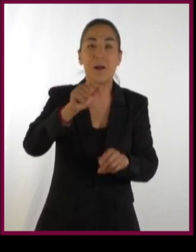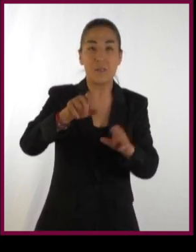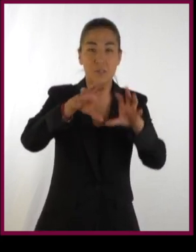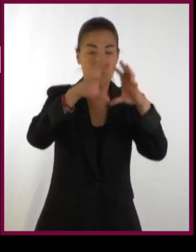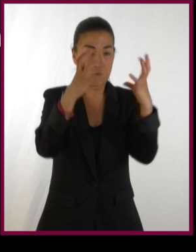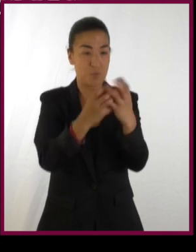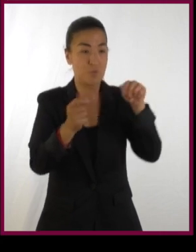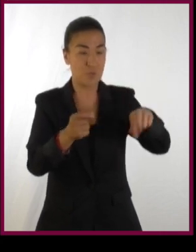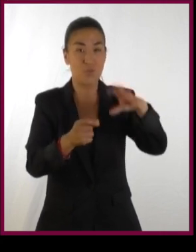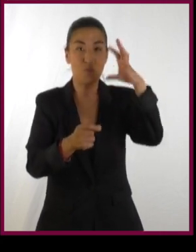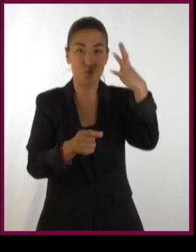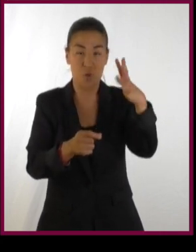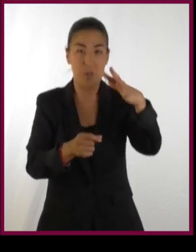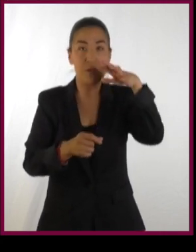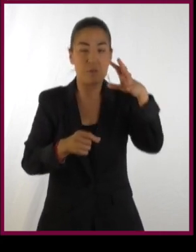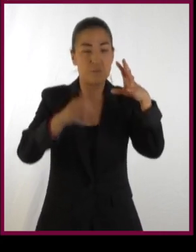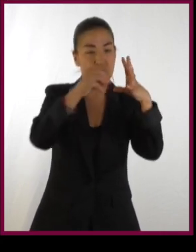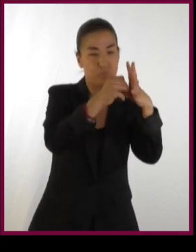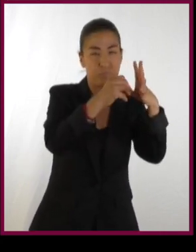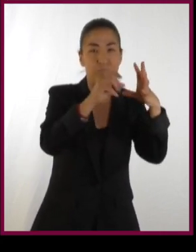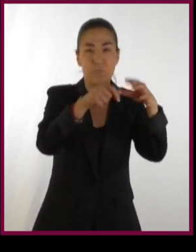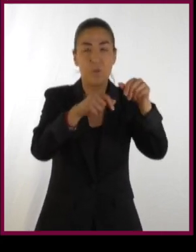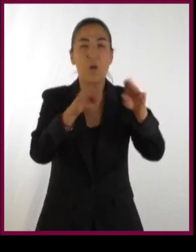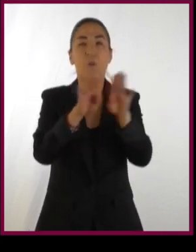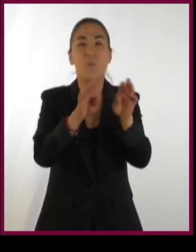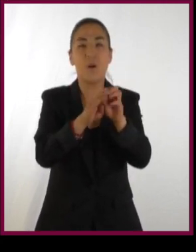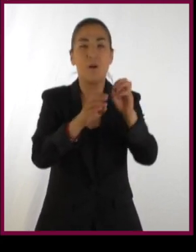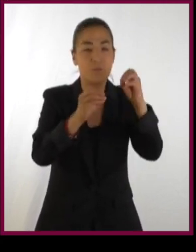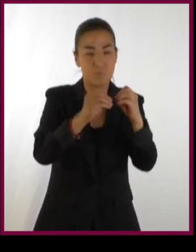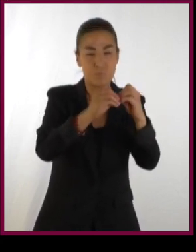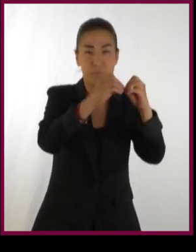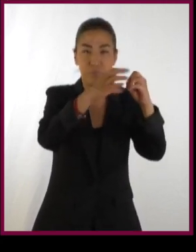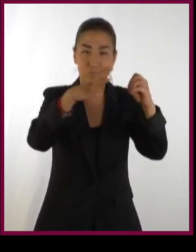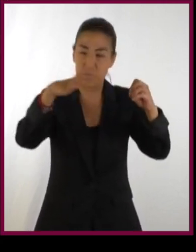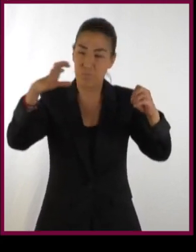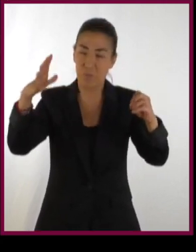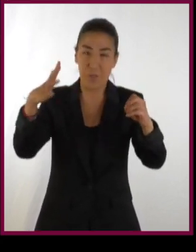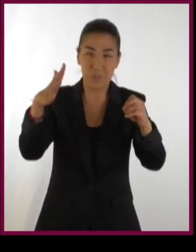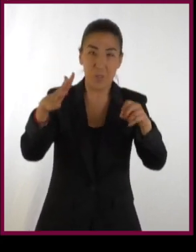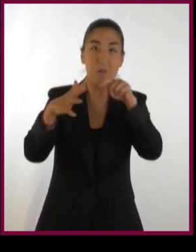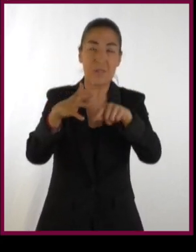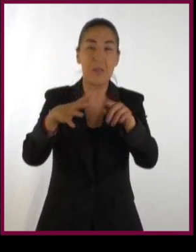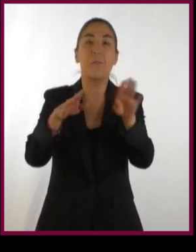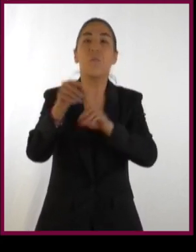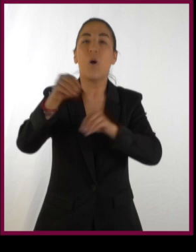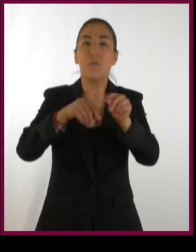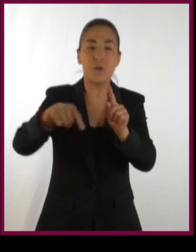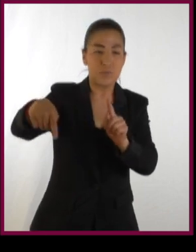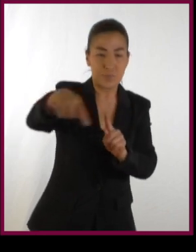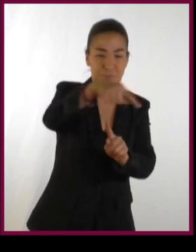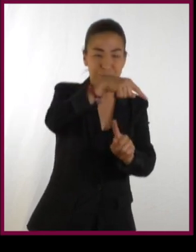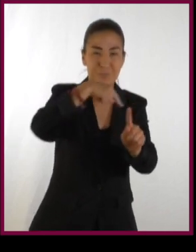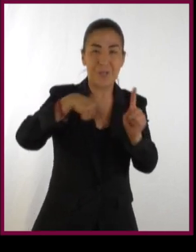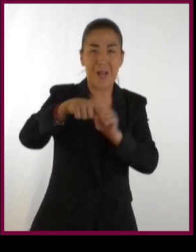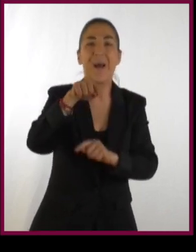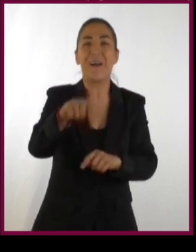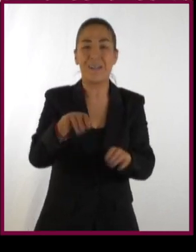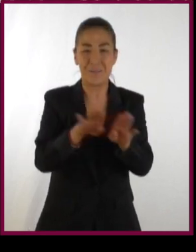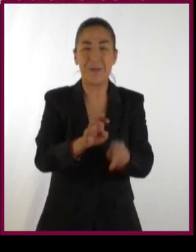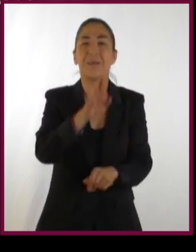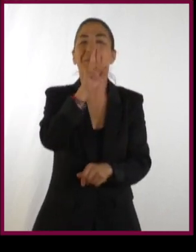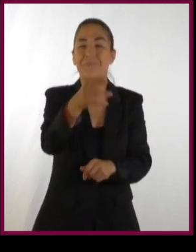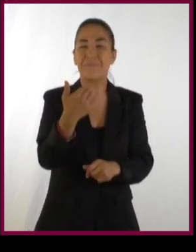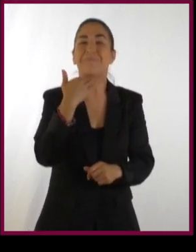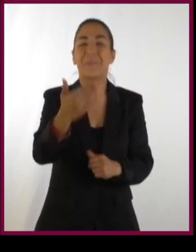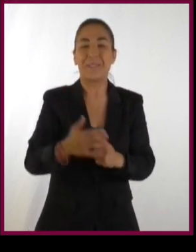mueven alrededor del Sol en órbitas elípticas con el Sol en un foco. O sea que la primera ley de Kepler resuelve el primer punto del